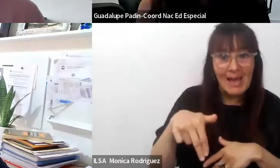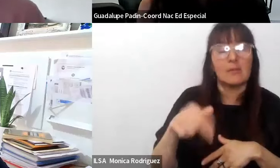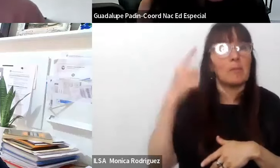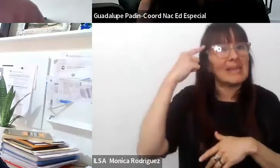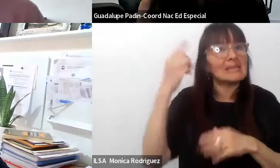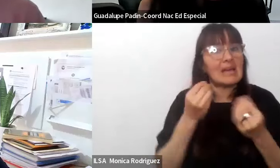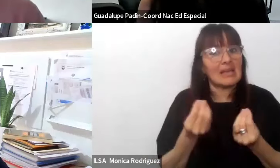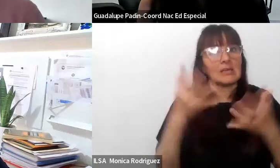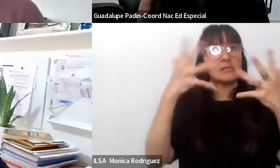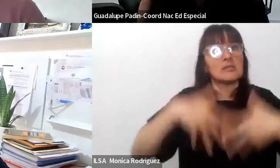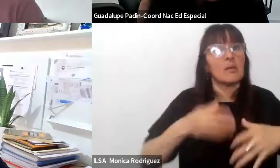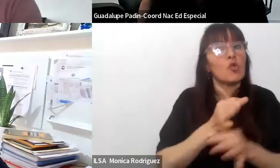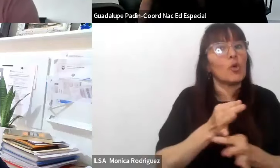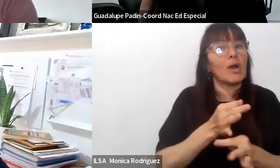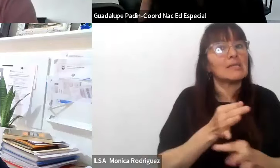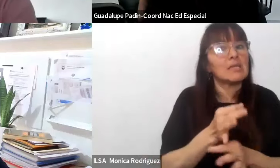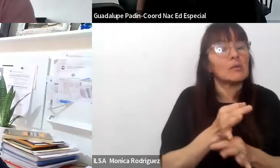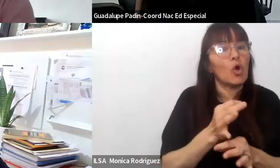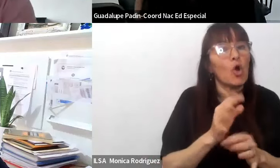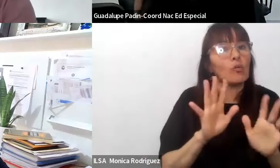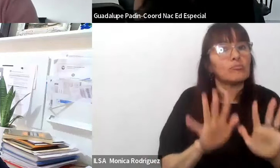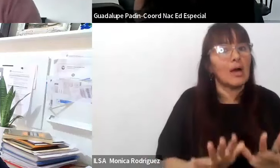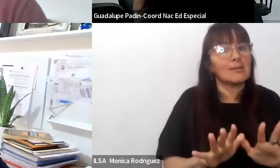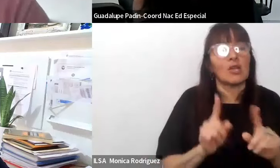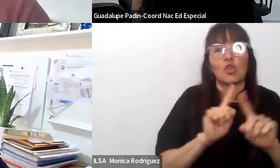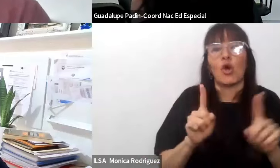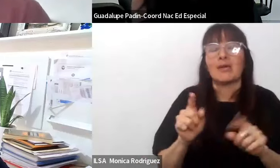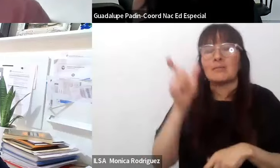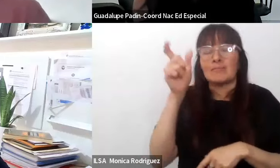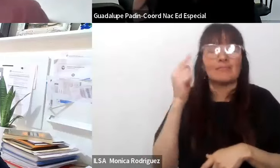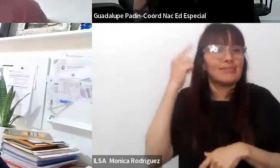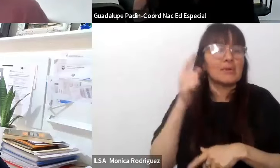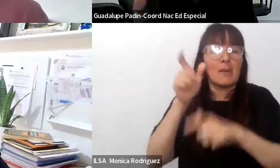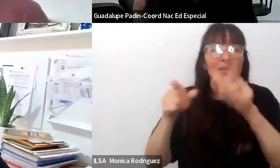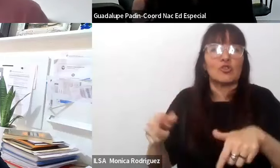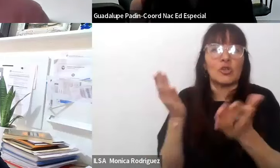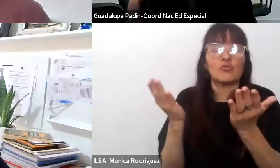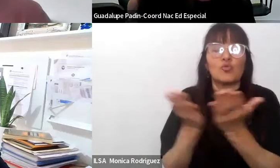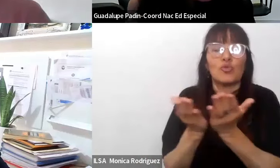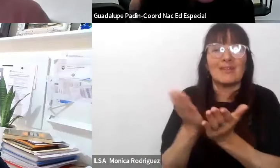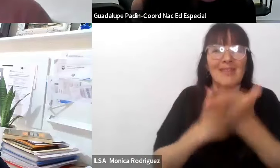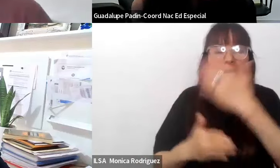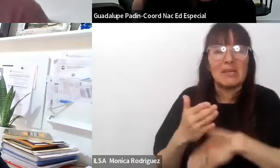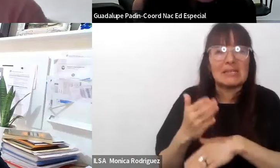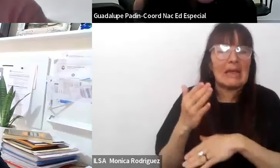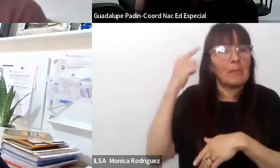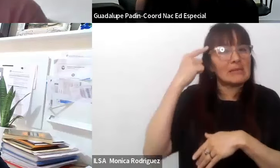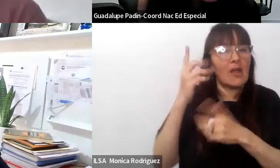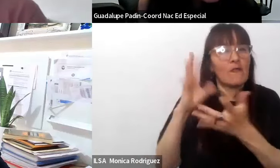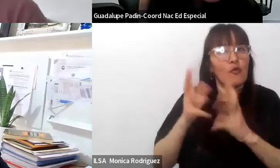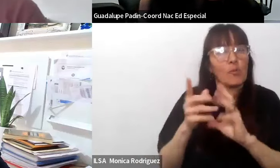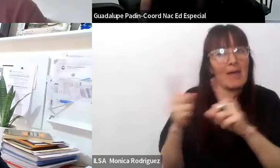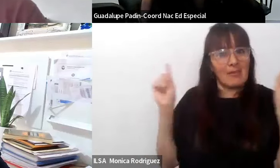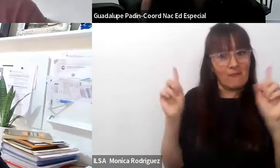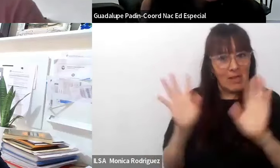sistema educativo y no pensar en los estudiantes con discapacidad de manera distinta en términos de que